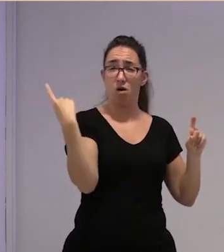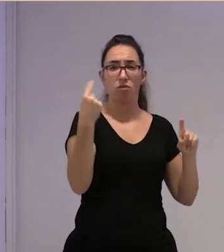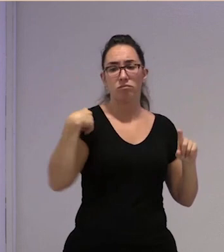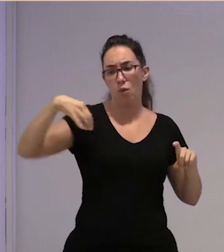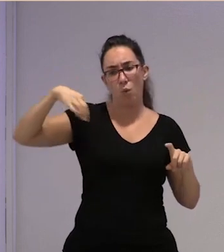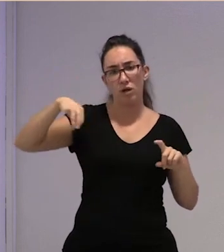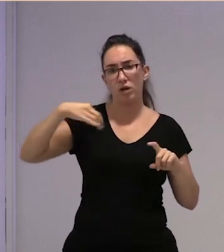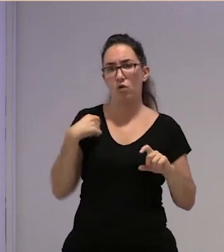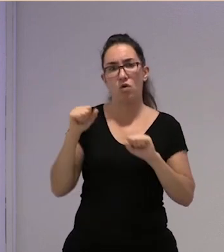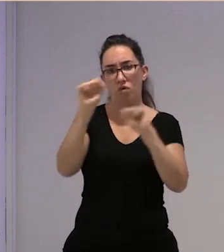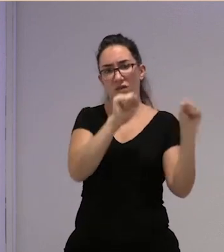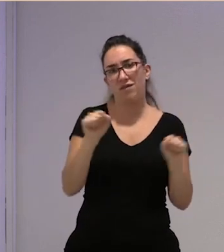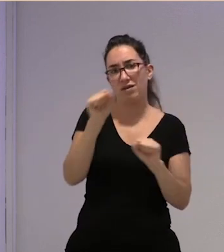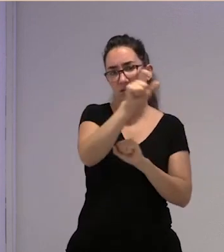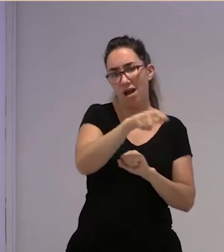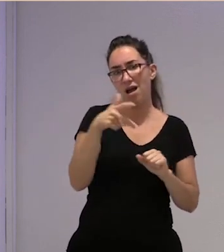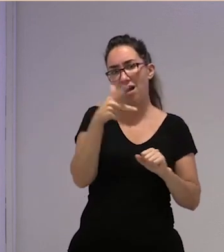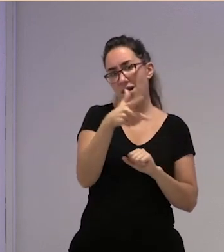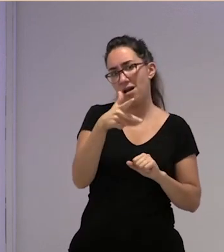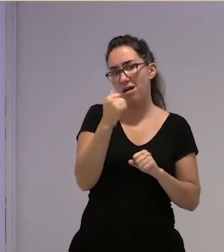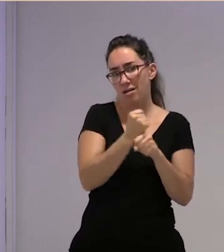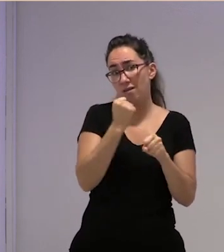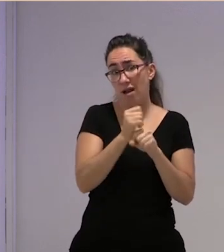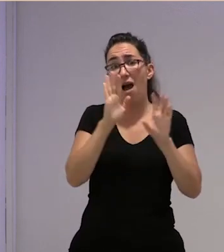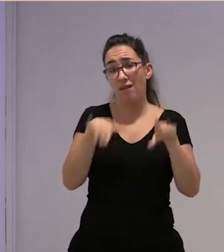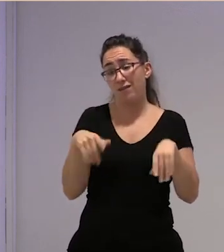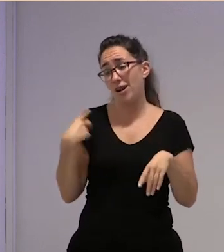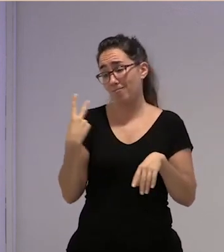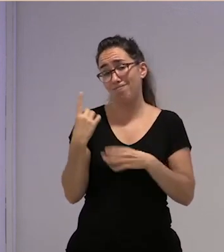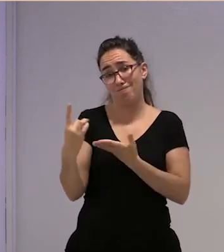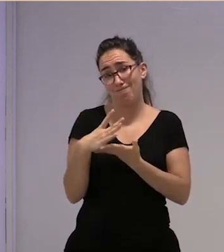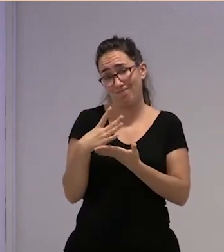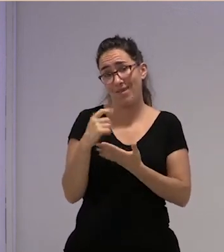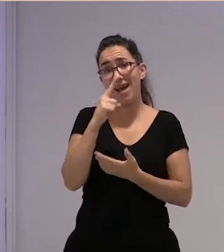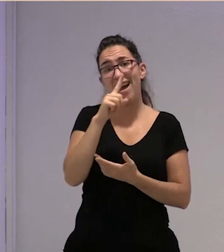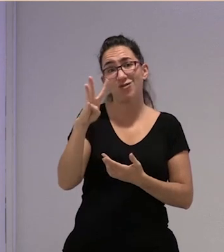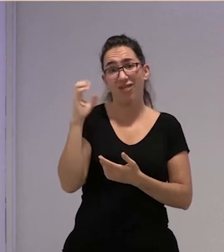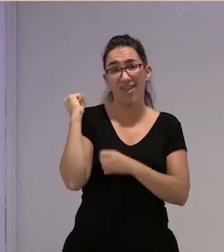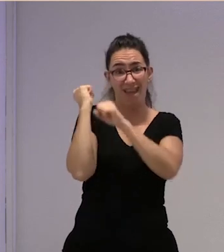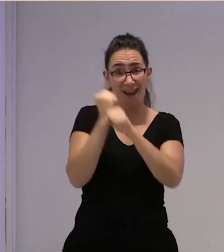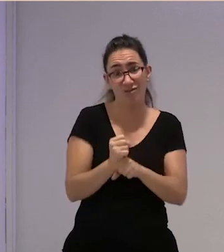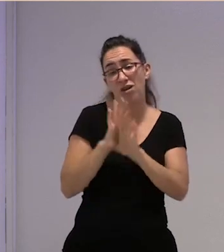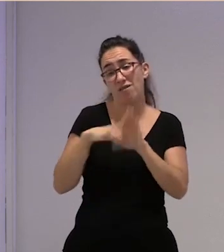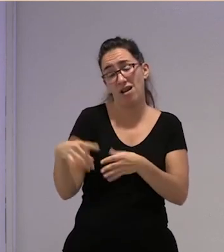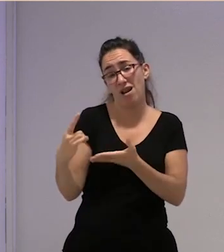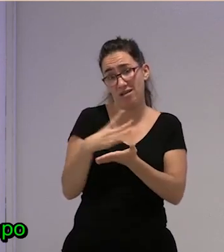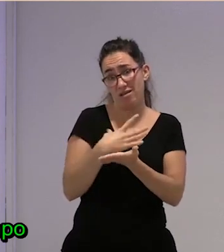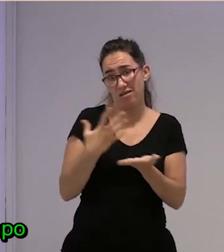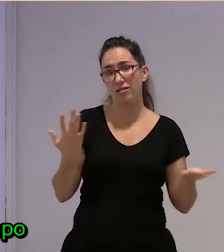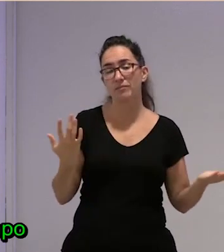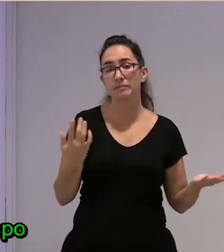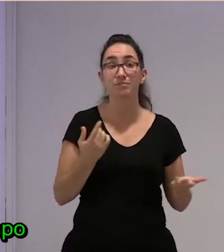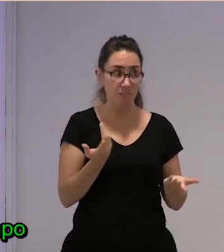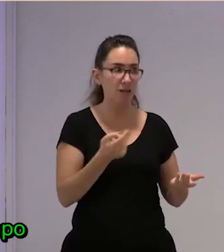los trabajadores allí de hecho pues nos costó nuestro puesto de trabajo de 14 años pero bueno la no se acostumbra a eso porque la gente